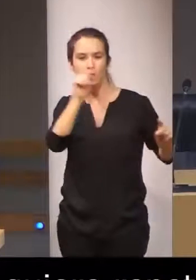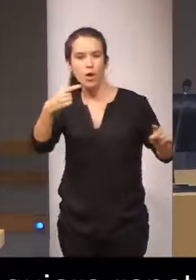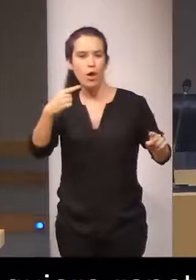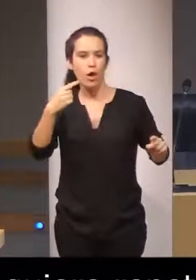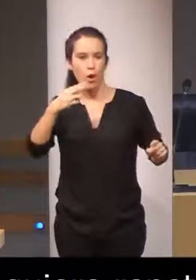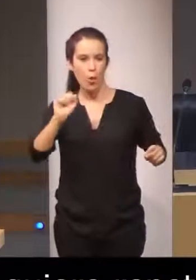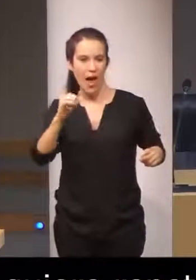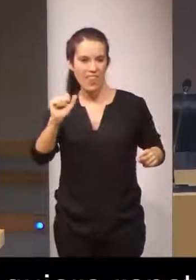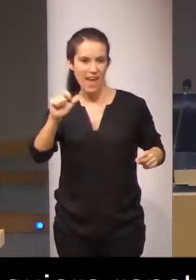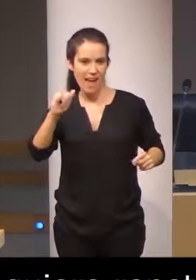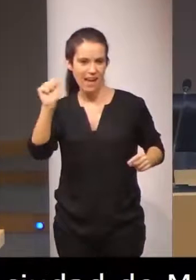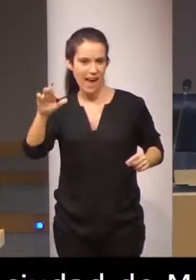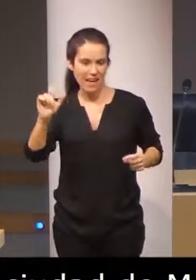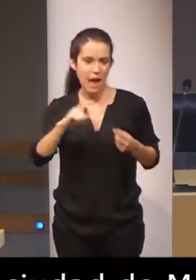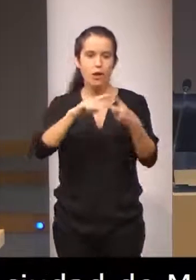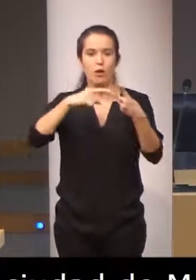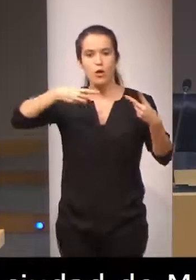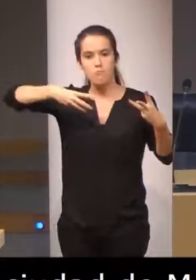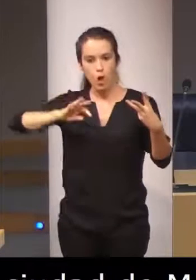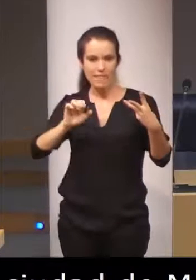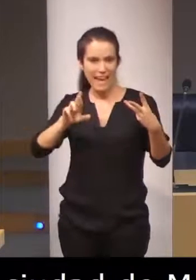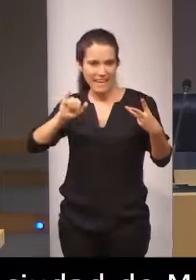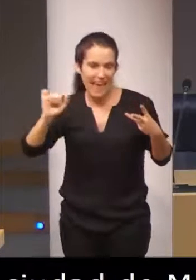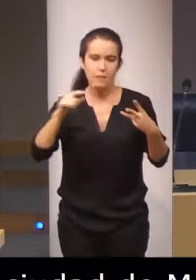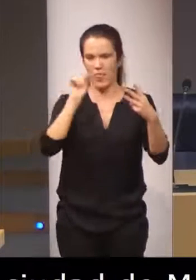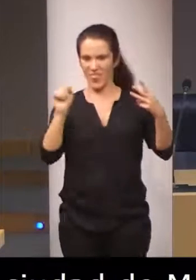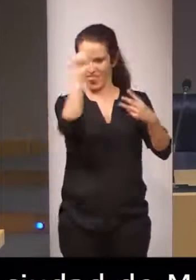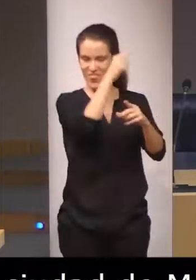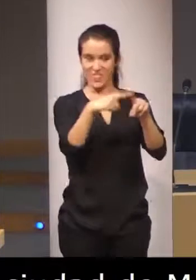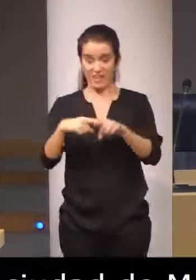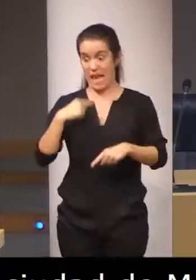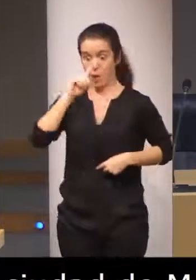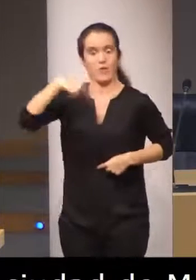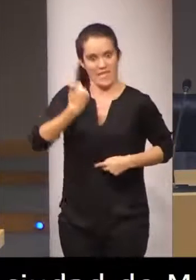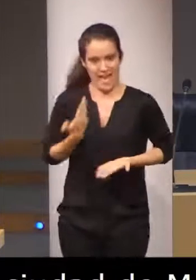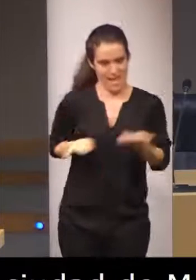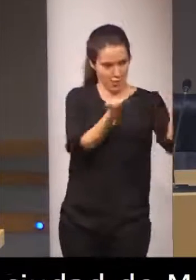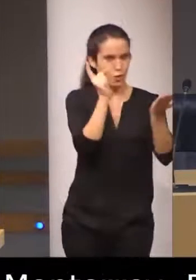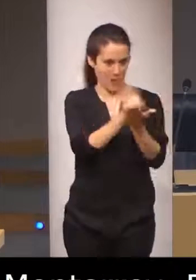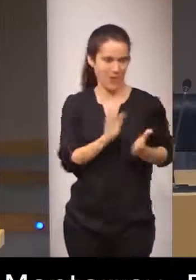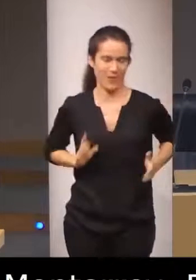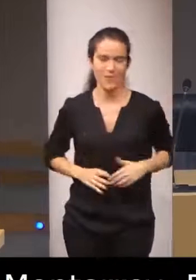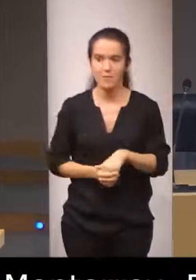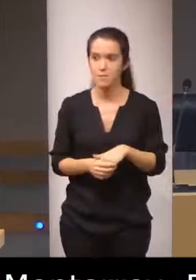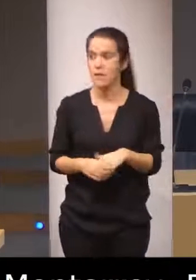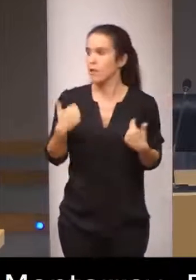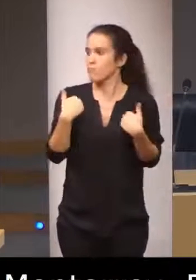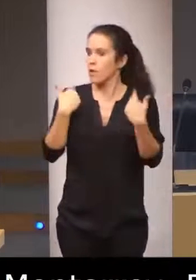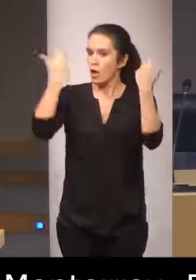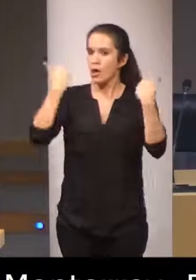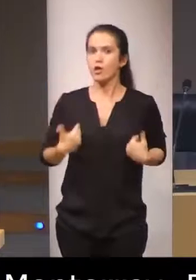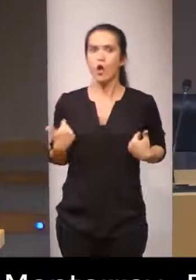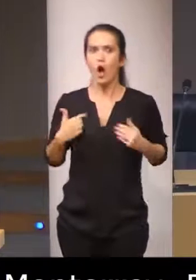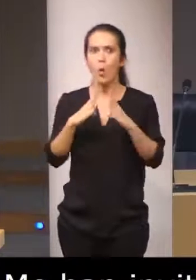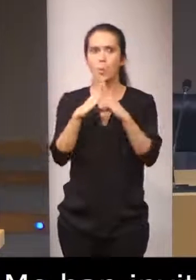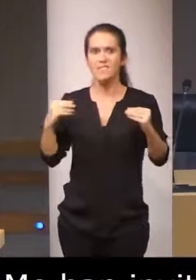en distintas ciudades me han invitado ya para el año que viene pero yo como universitario tengo que ser